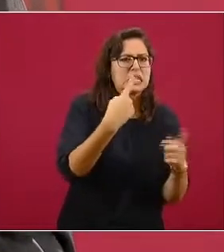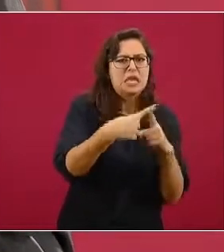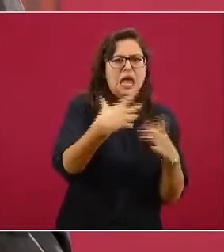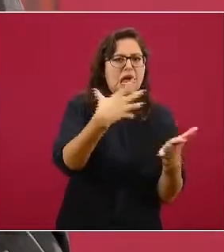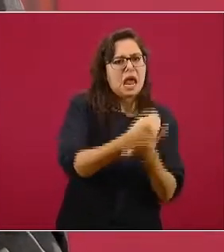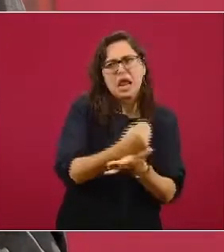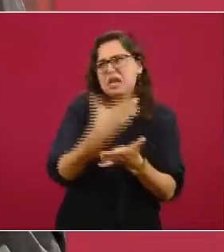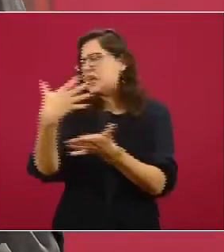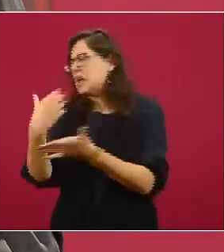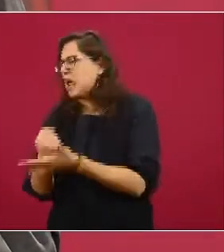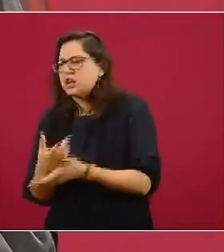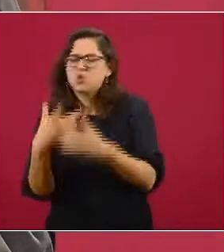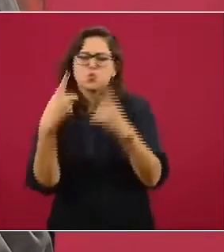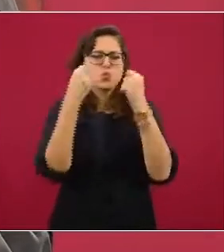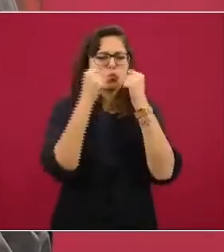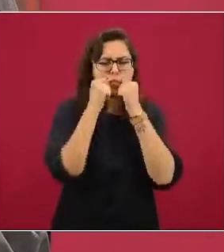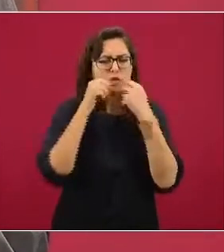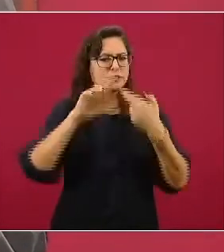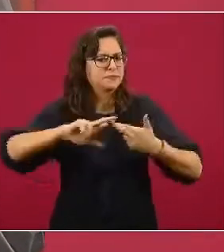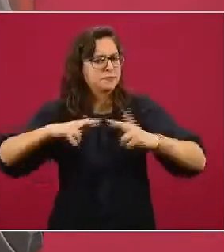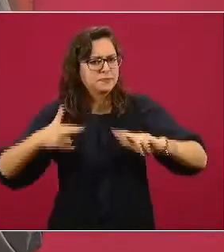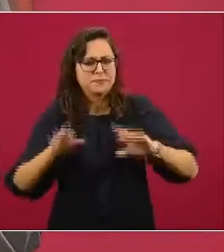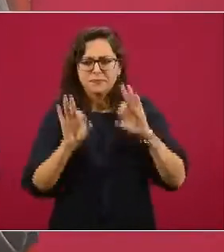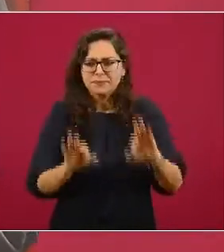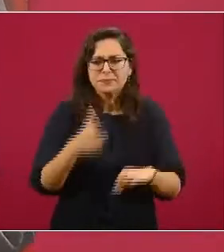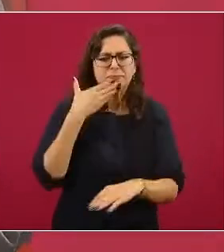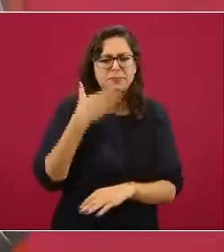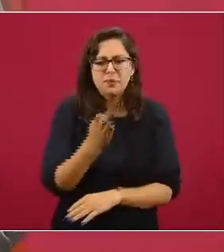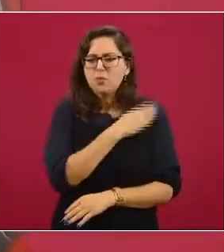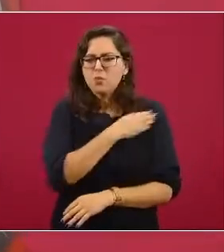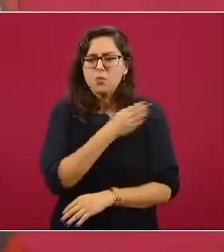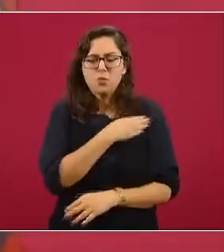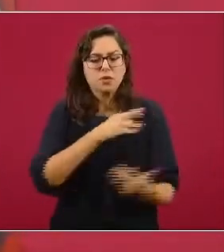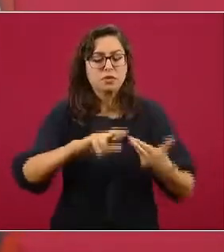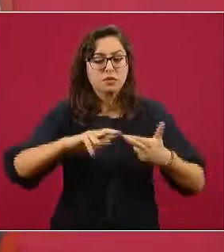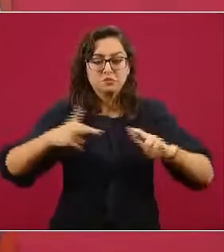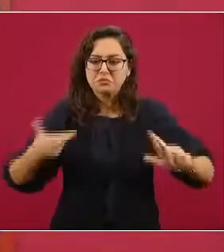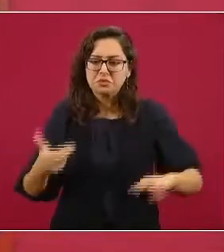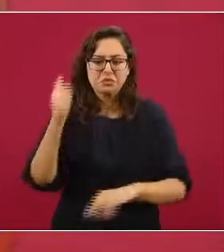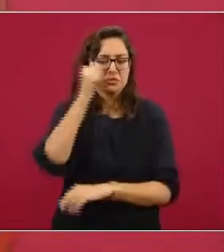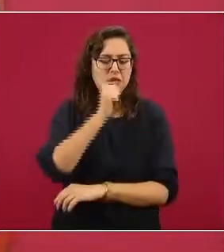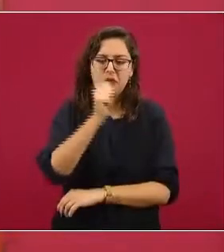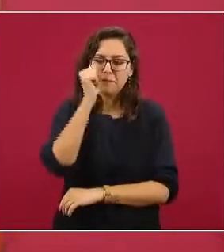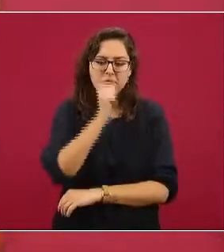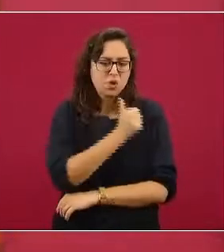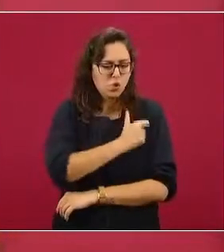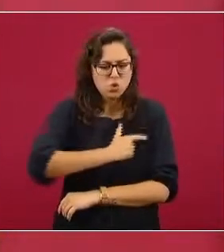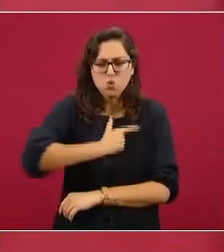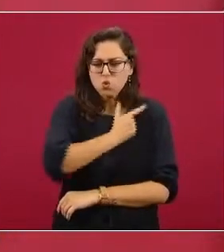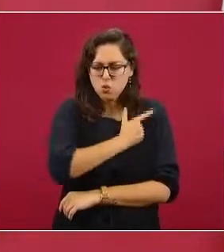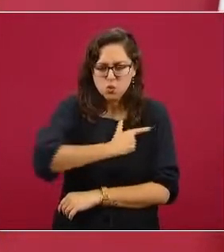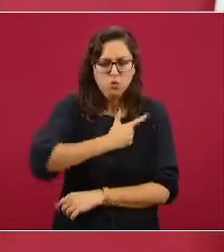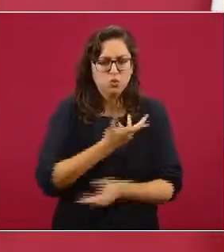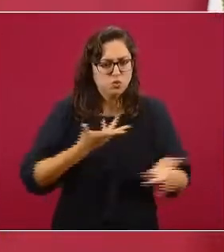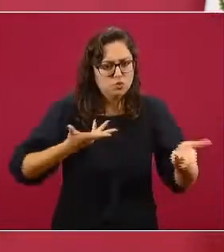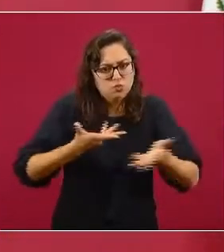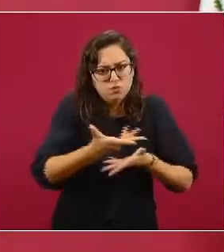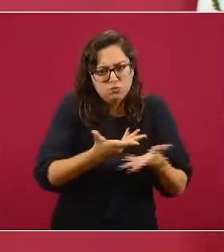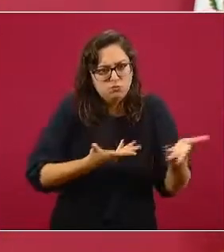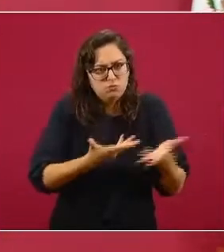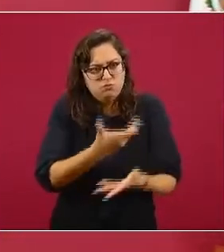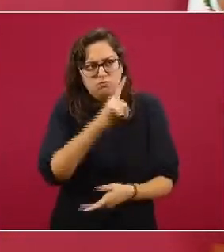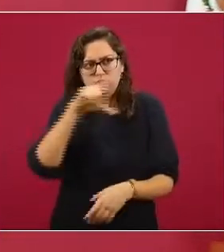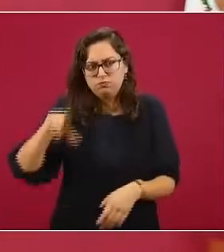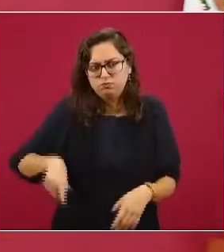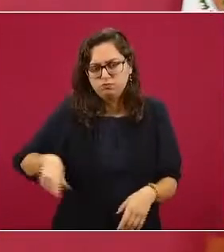vamos a tener siempre una muy buena relación o procurar una muy buena relación con el gobierno